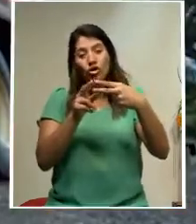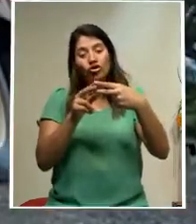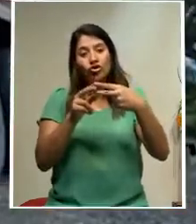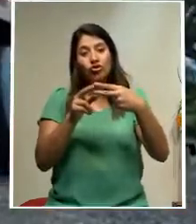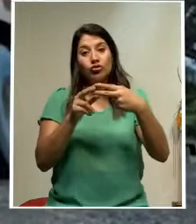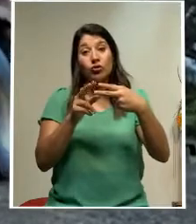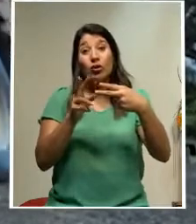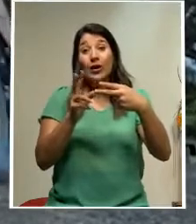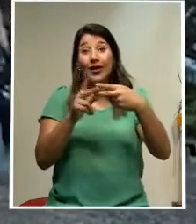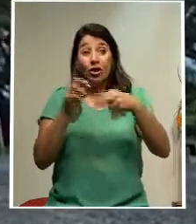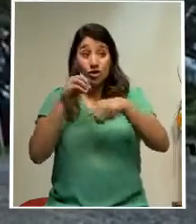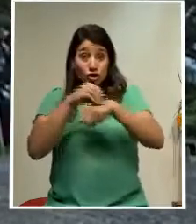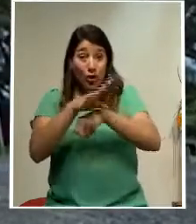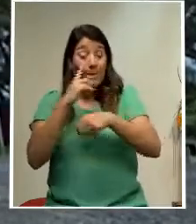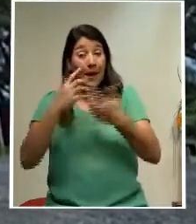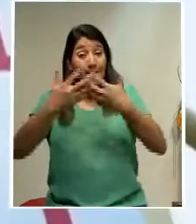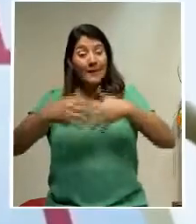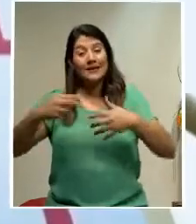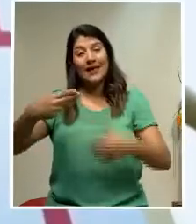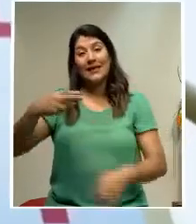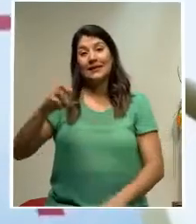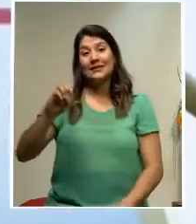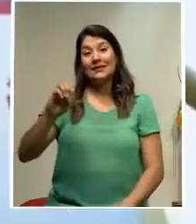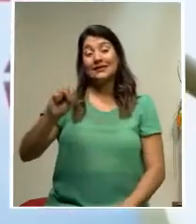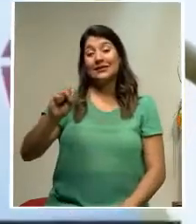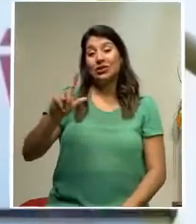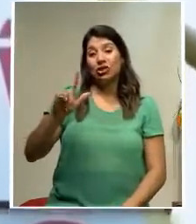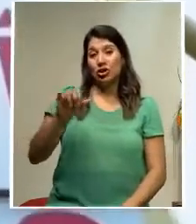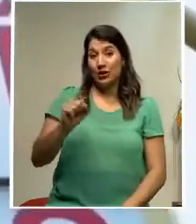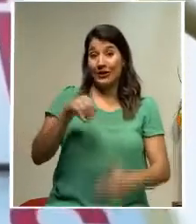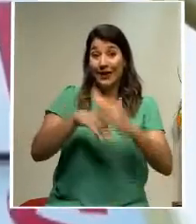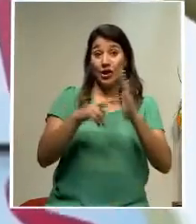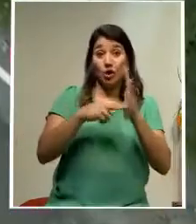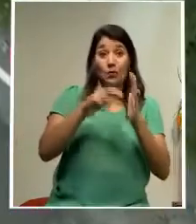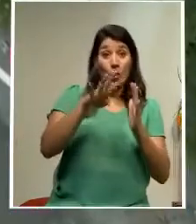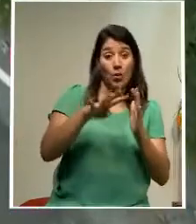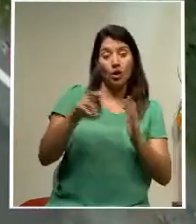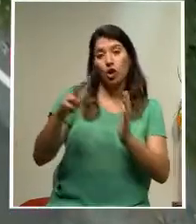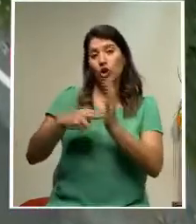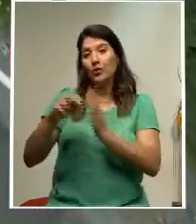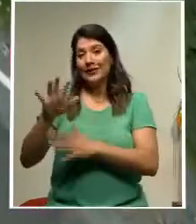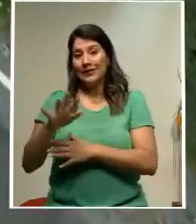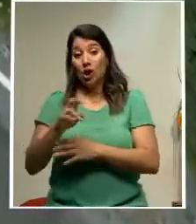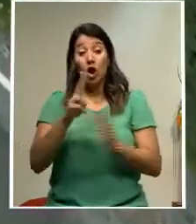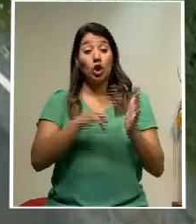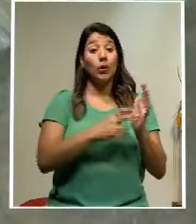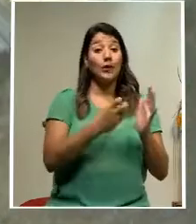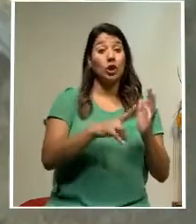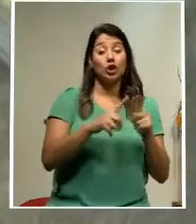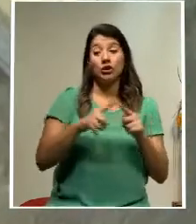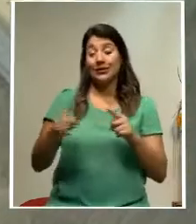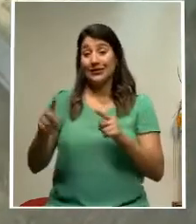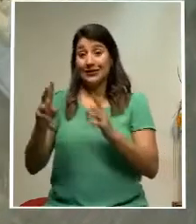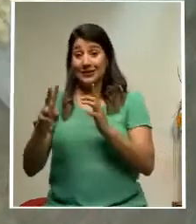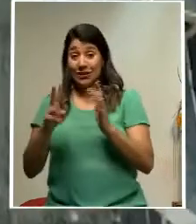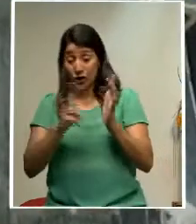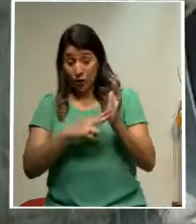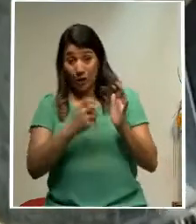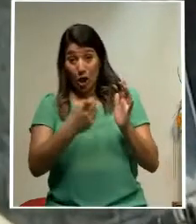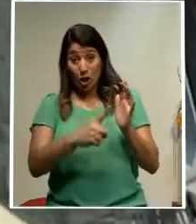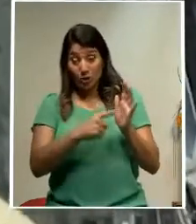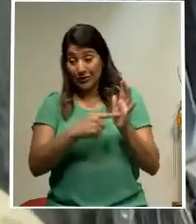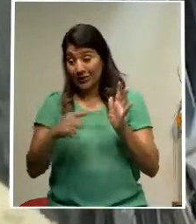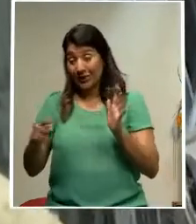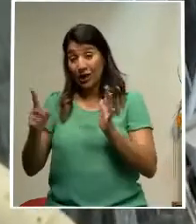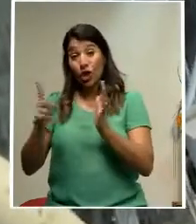Solís entre el 2004 y 2005, así como en el 2011 y 2012. Eso sí, el viceministro fue